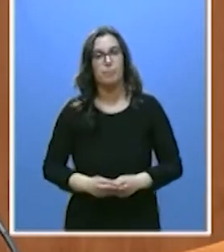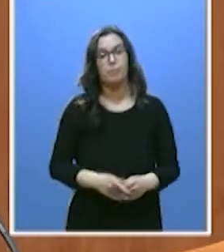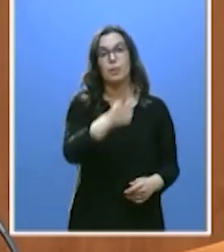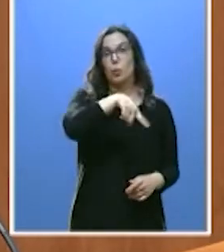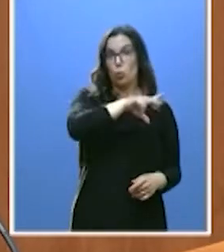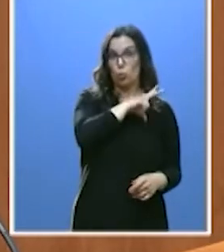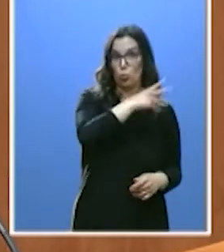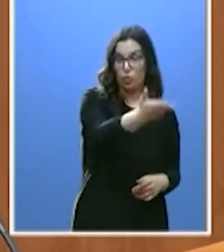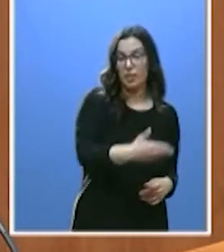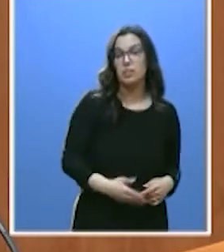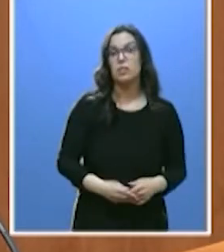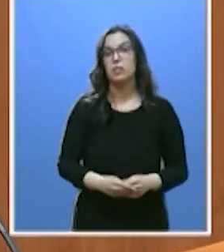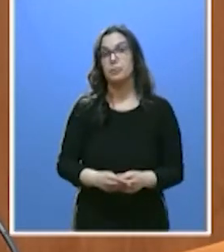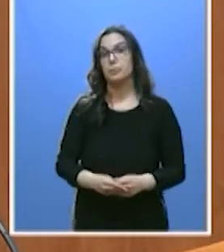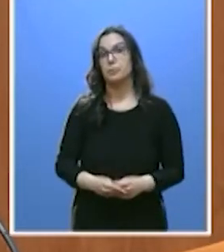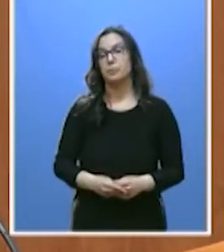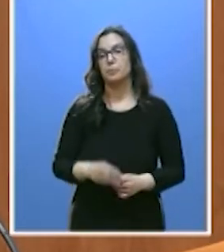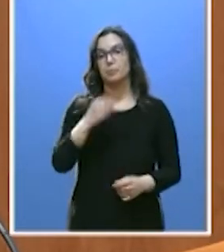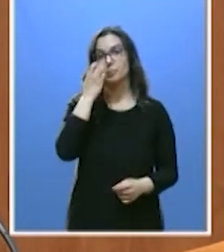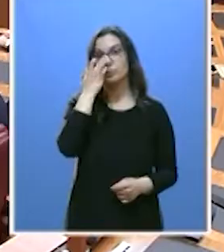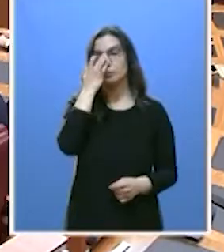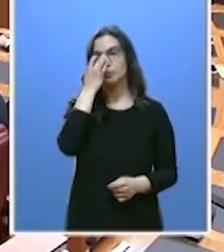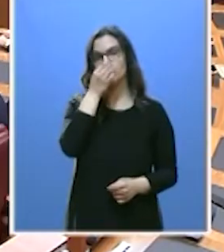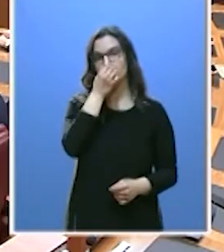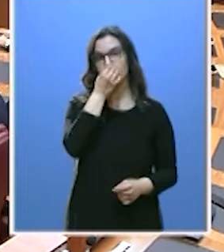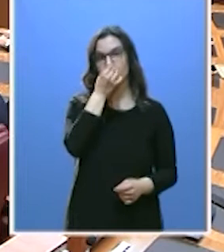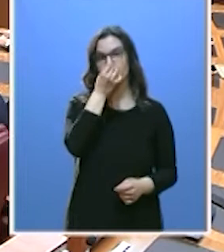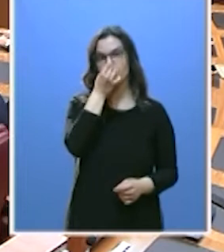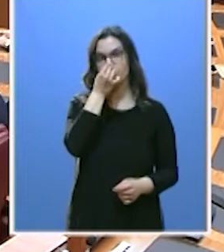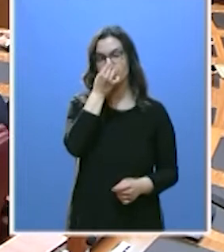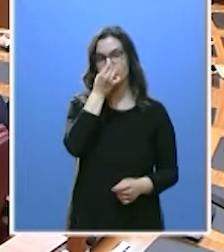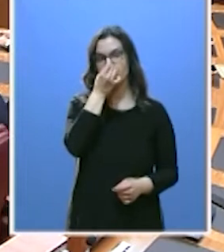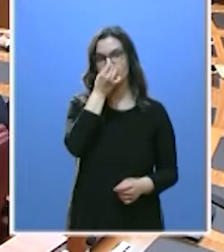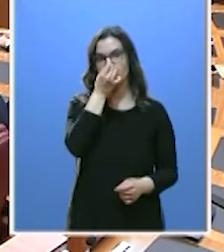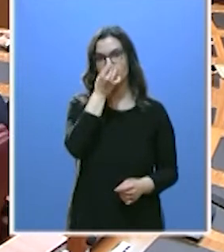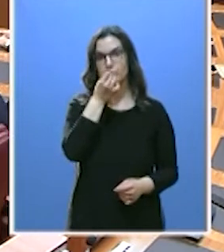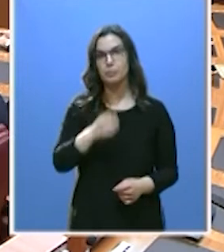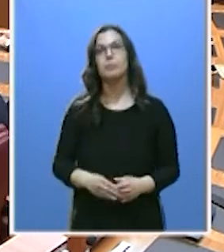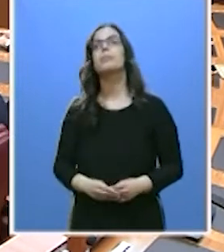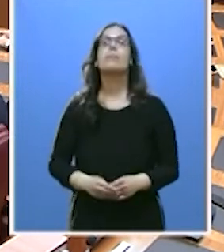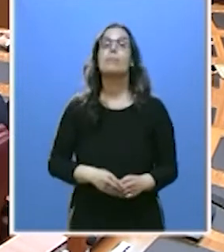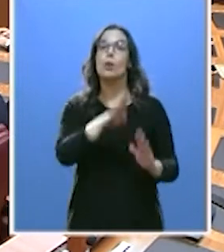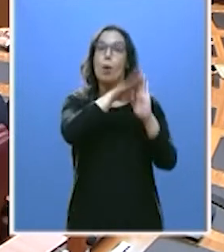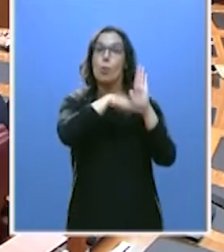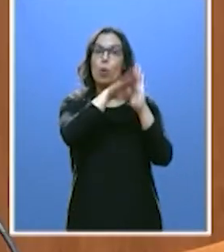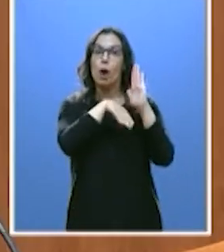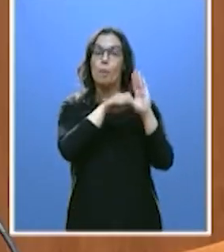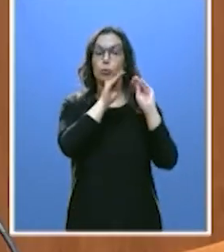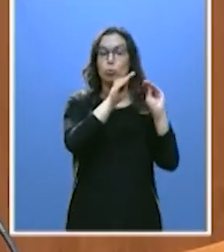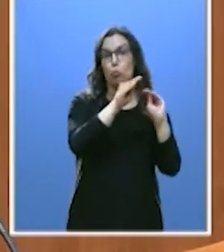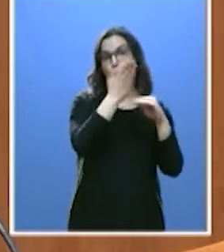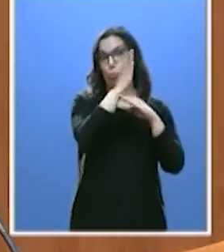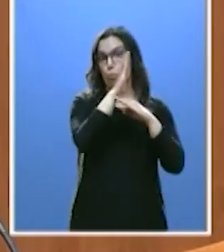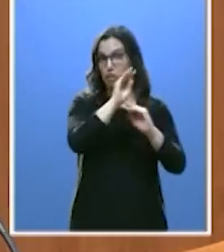Ustedes llevan en su programa y en sus propuestas